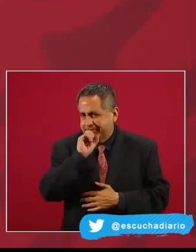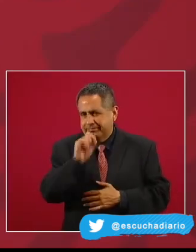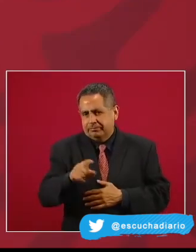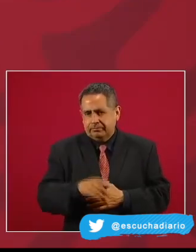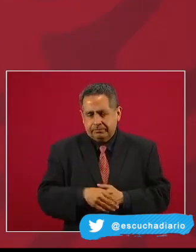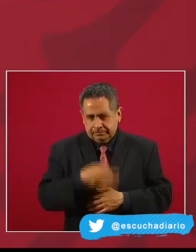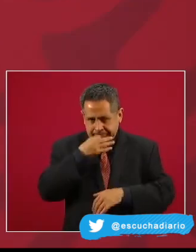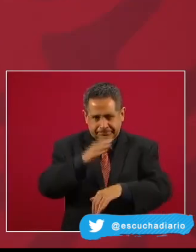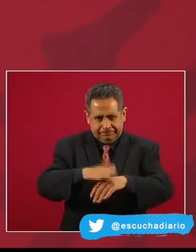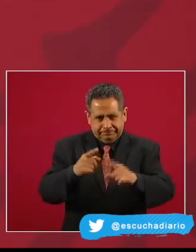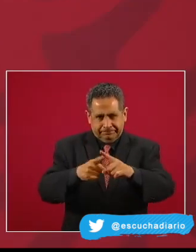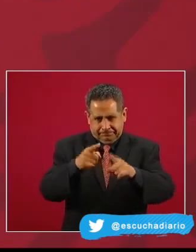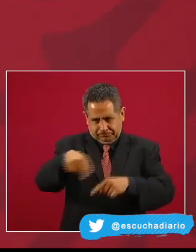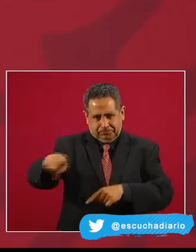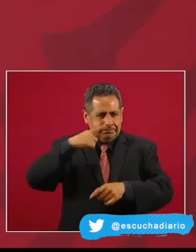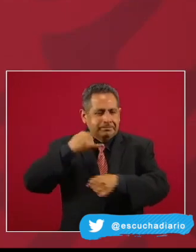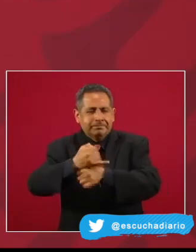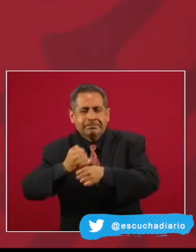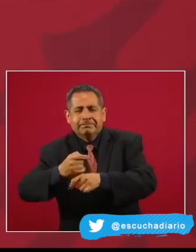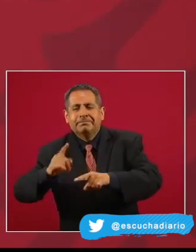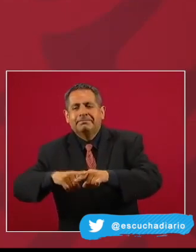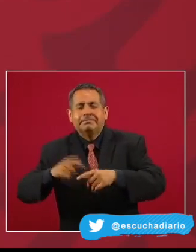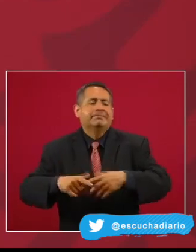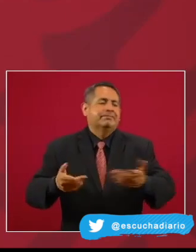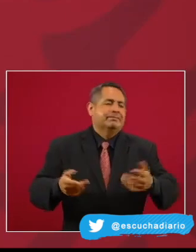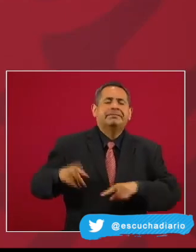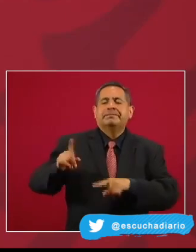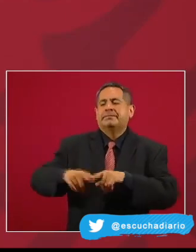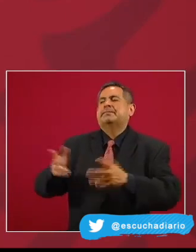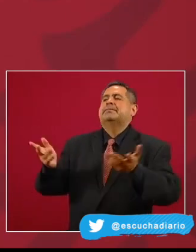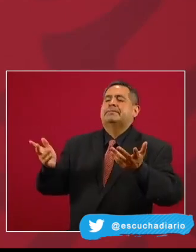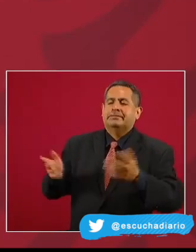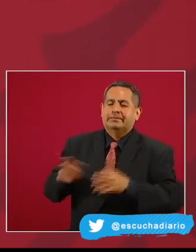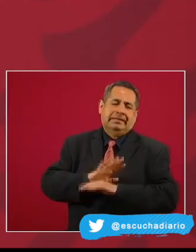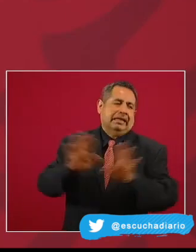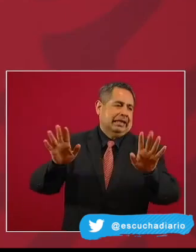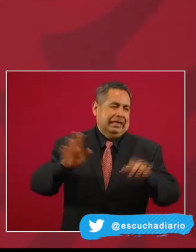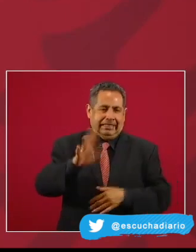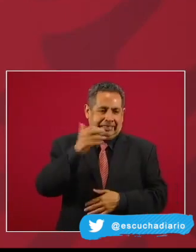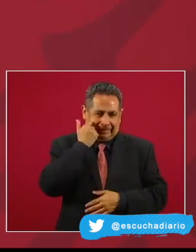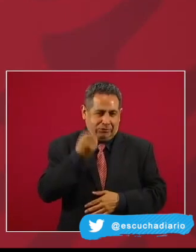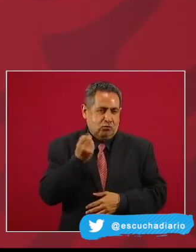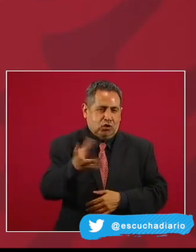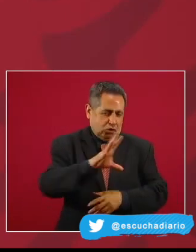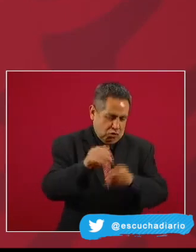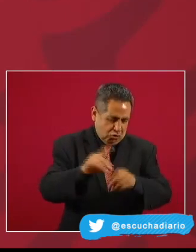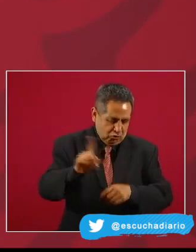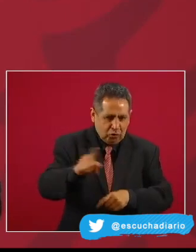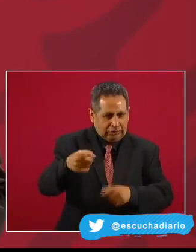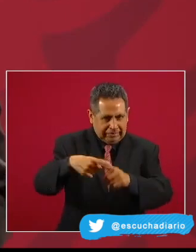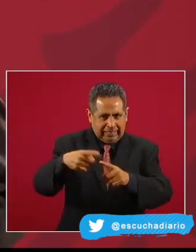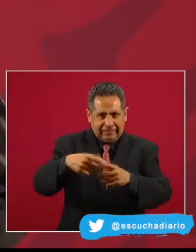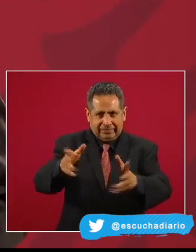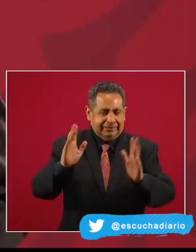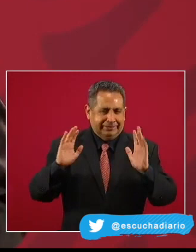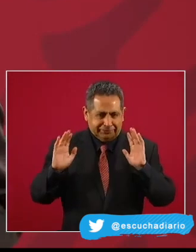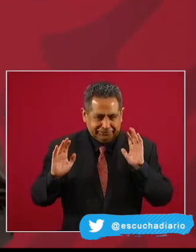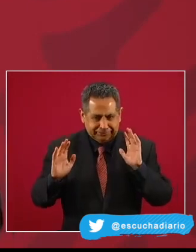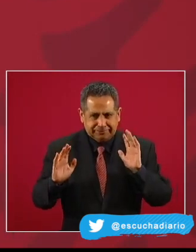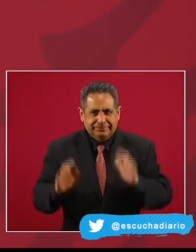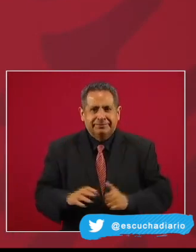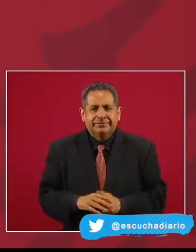Ahí se los dejo de tarea para que investiguen. Ya quieren ustedes todo. Bueno, o sea,